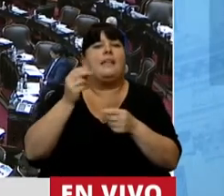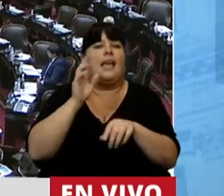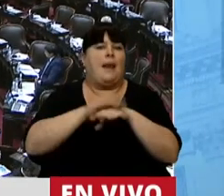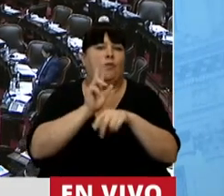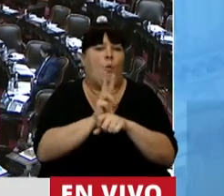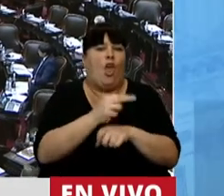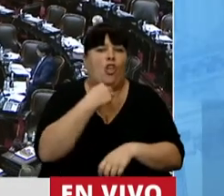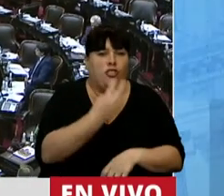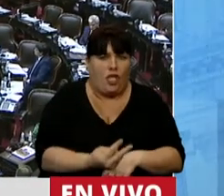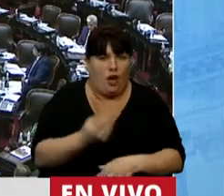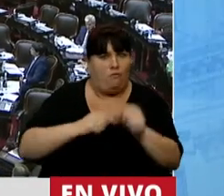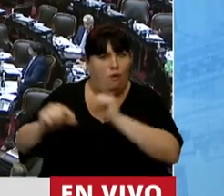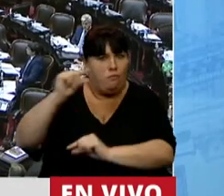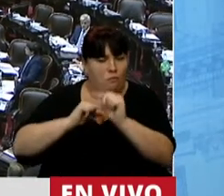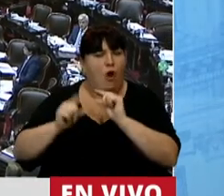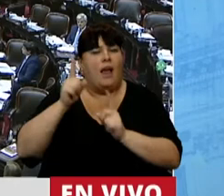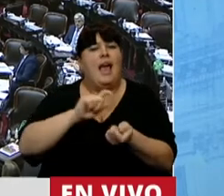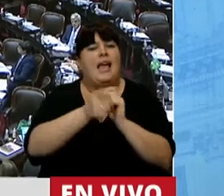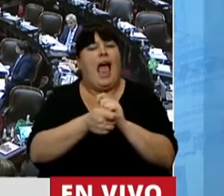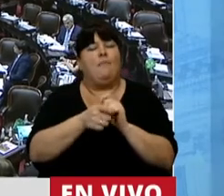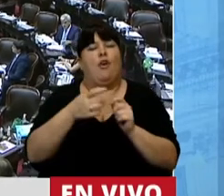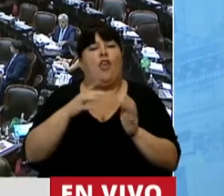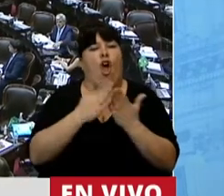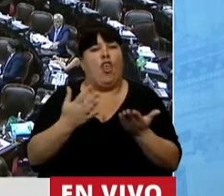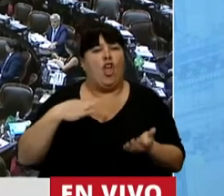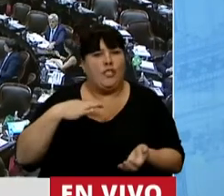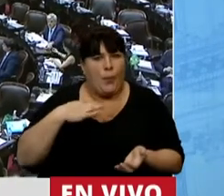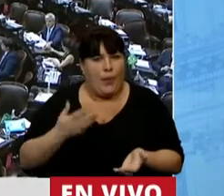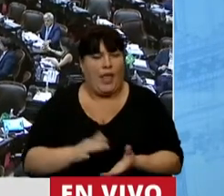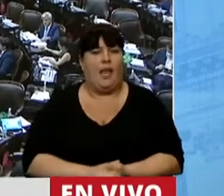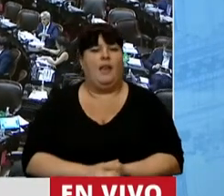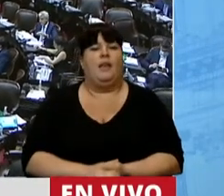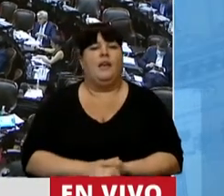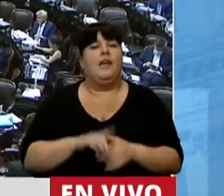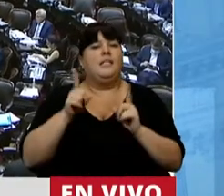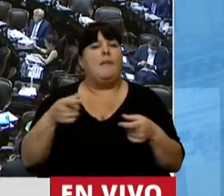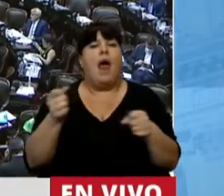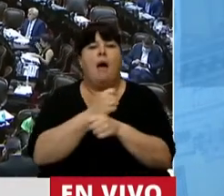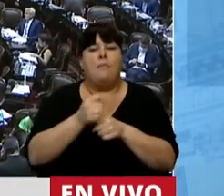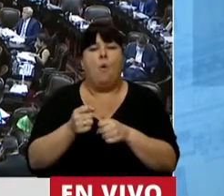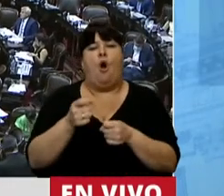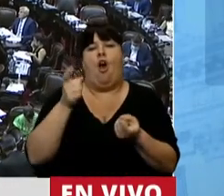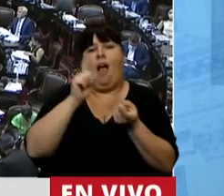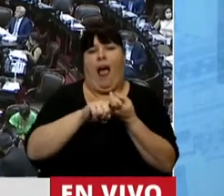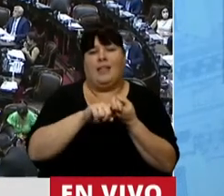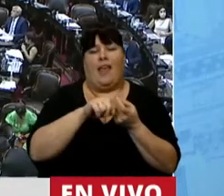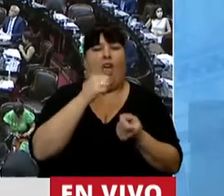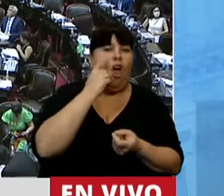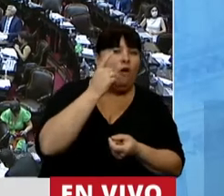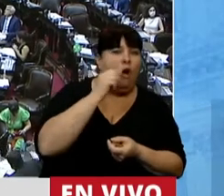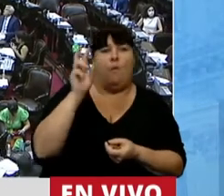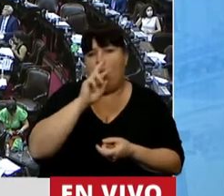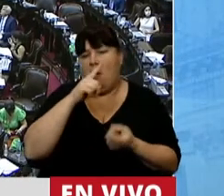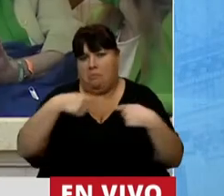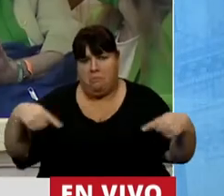patria potestad cuando se reformó el código civil cuando se sancionó el matrimonio igualitario y como